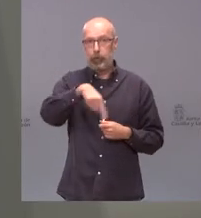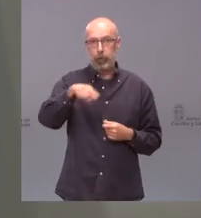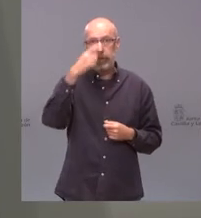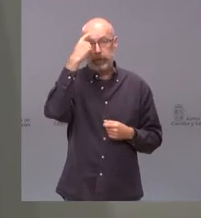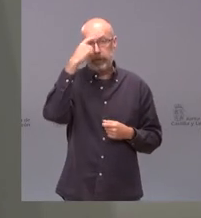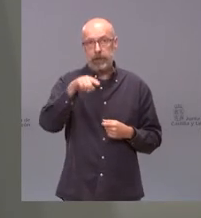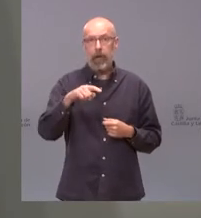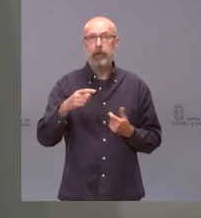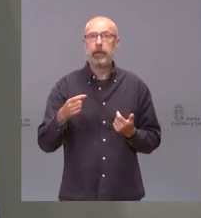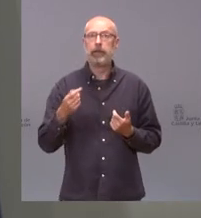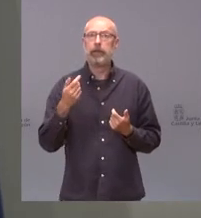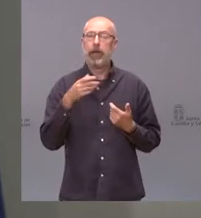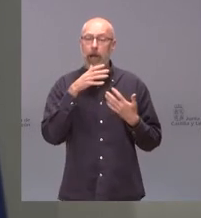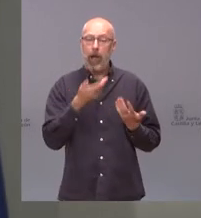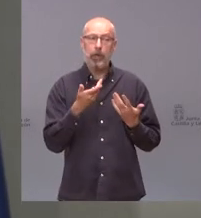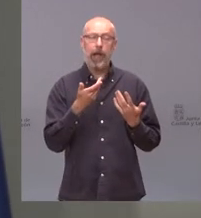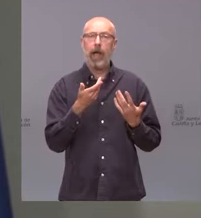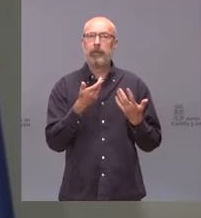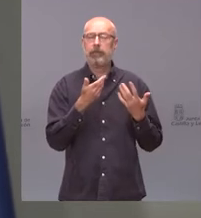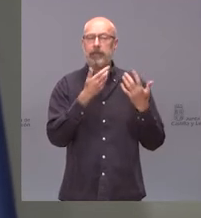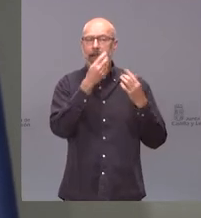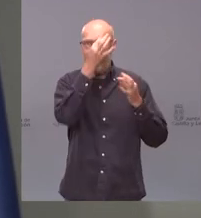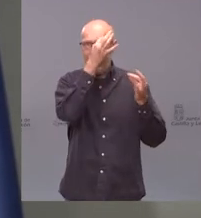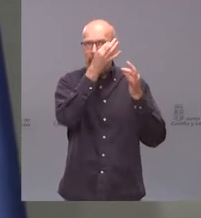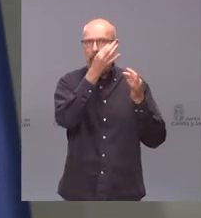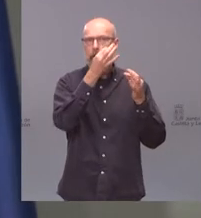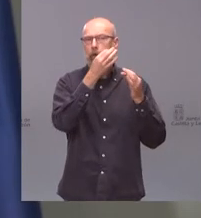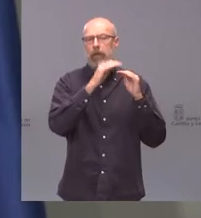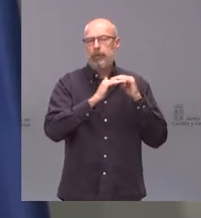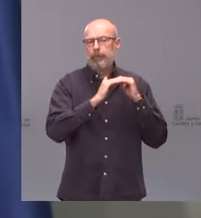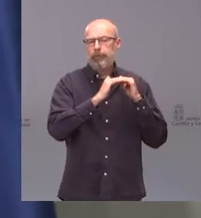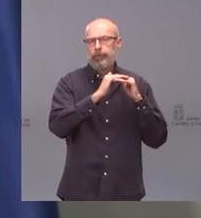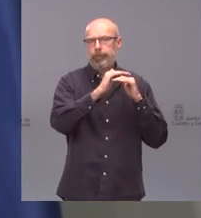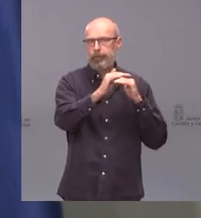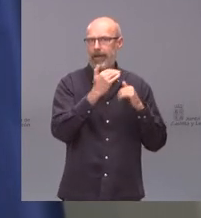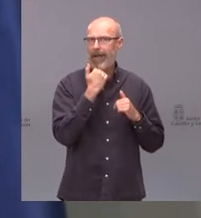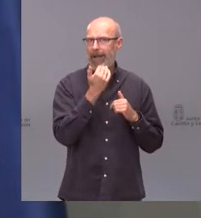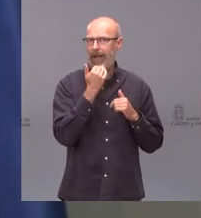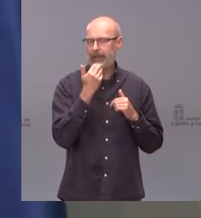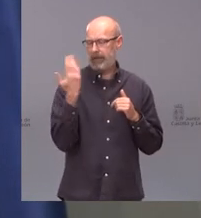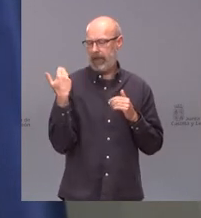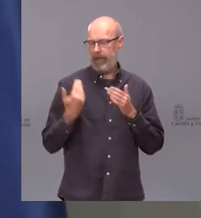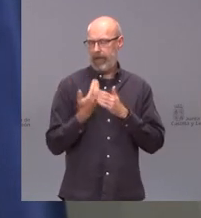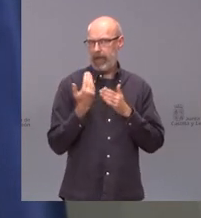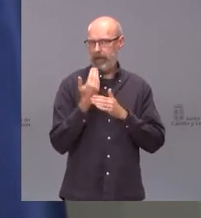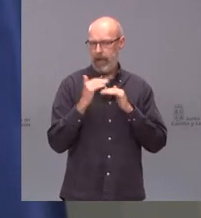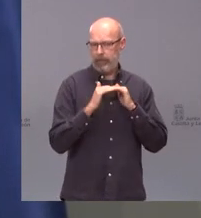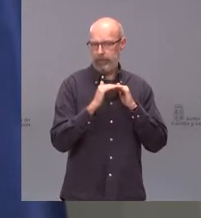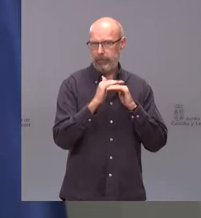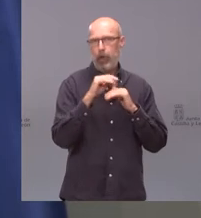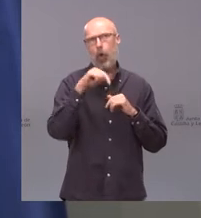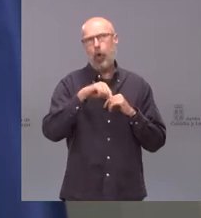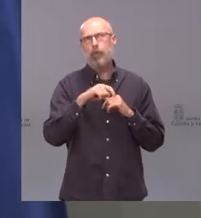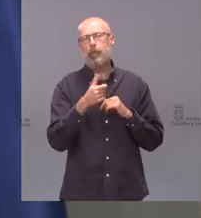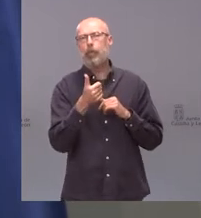cifras de incidencia están prácticamente estabilizadas desde hace unos días. Hoy hay un poco menos